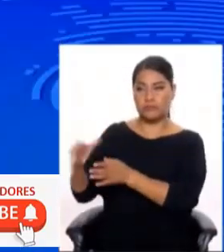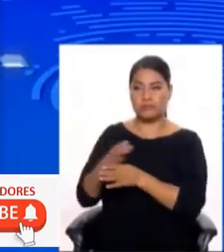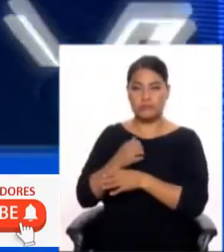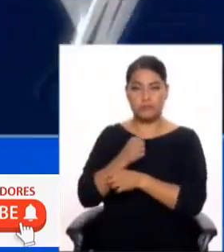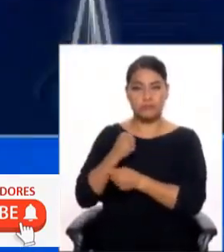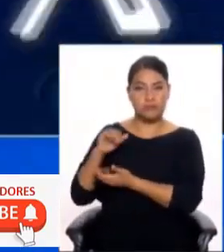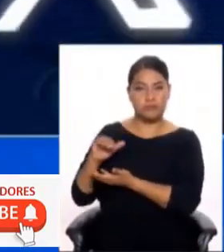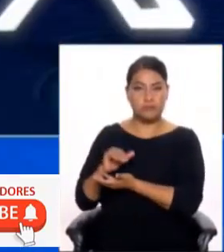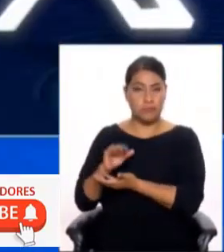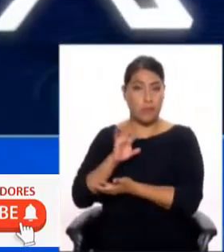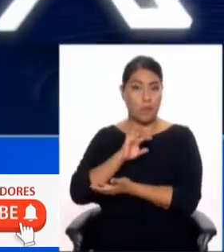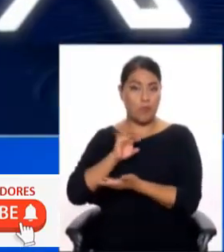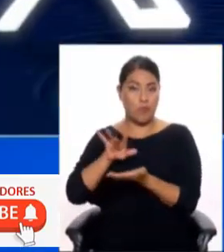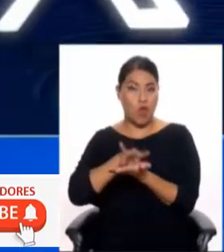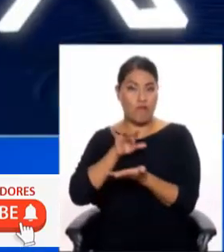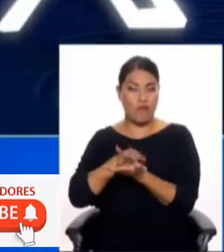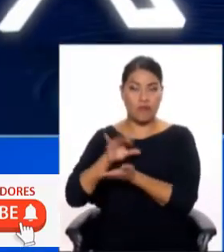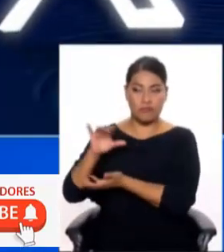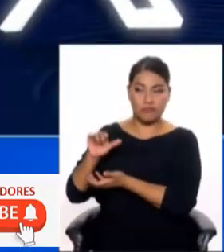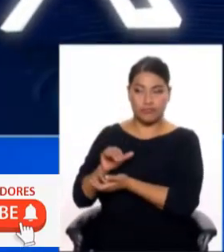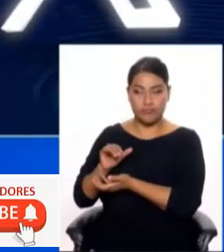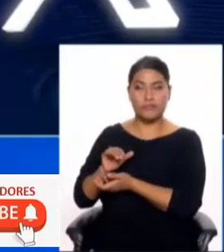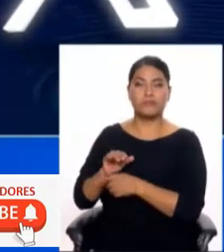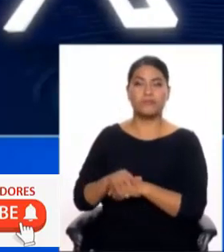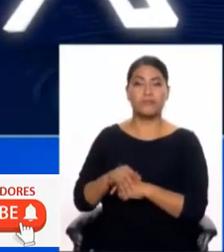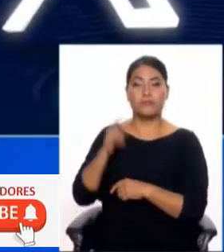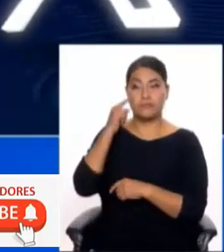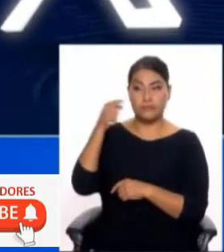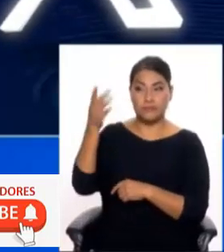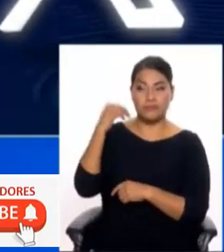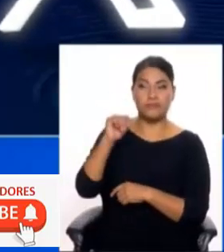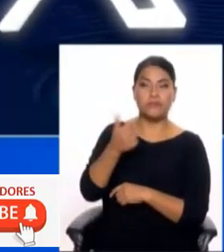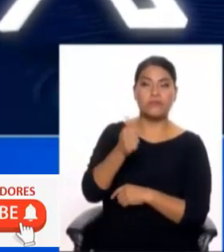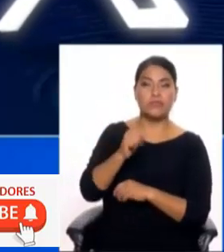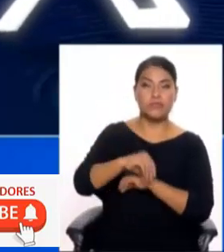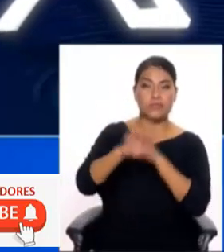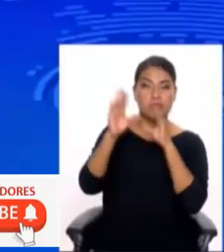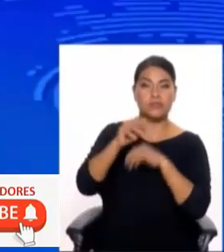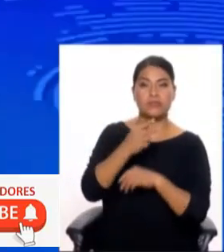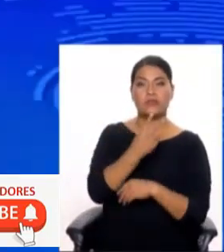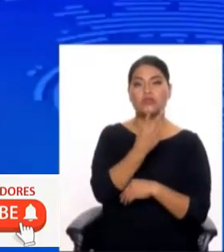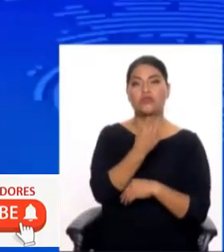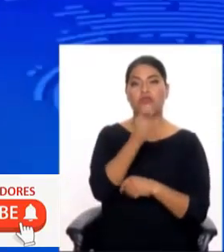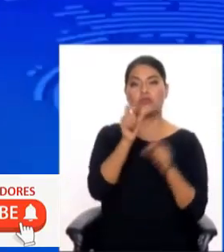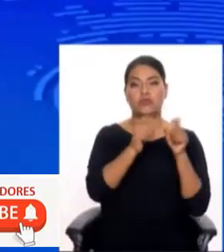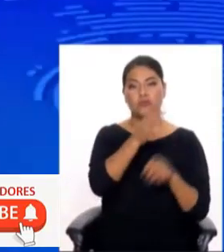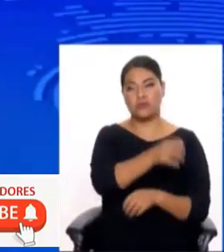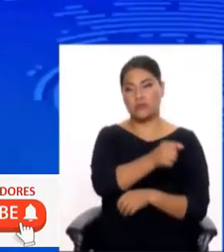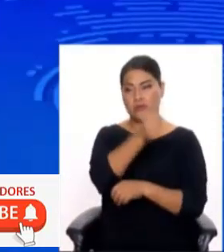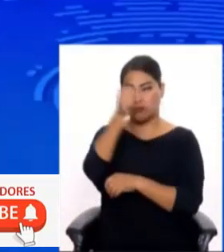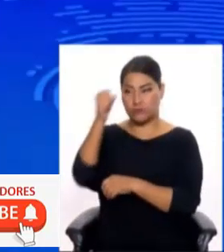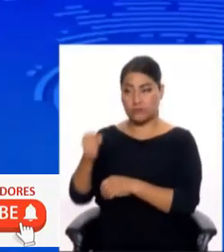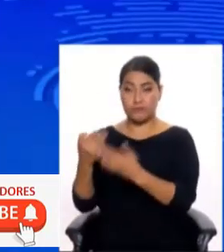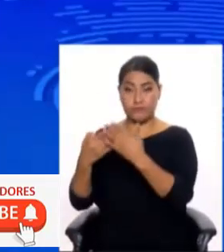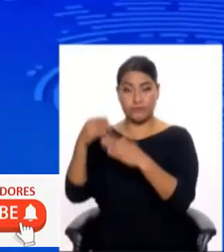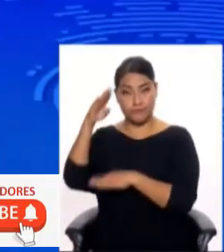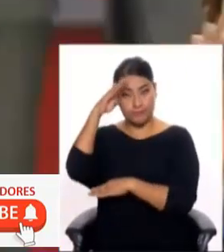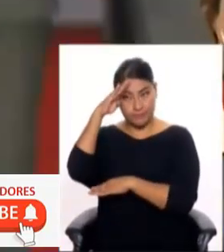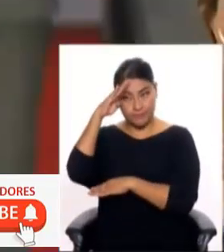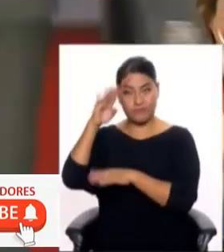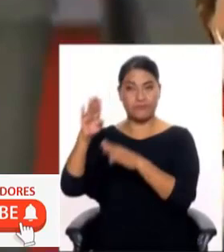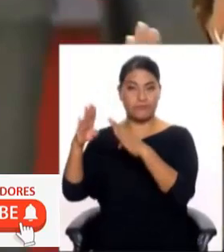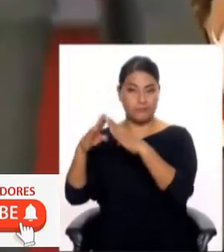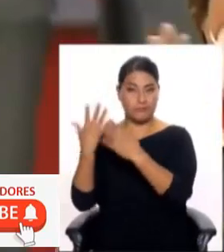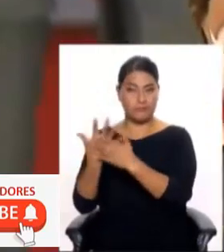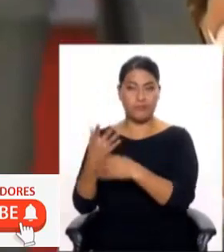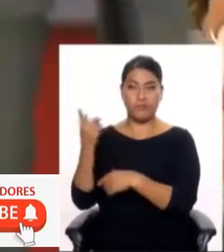palomas. ¿Crees que está involucrado en este acto de corrupción el congresista Bermejo? Déjanos tus comentarios, no olvides de suscribirte a nuestro canal, dale mucho